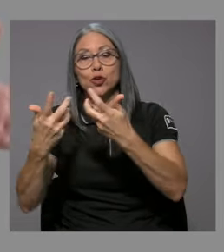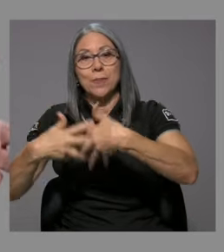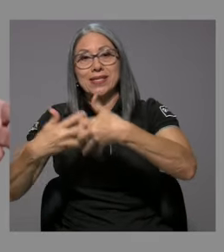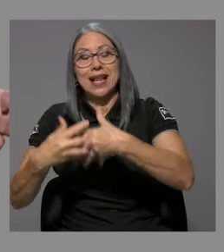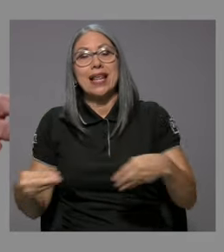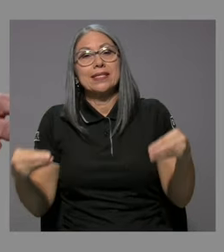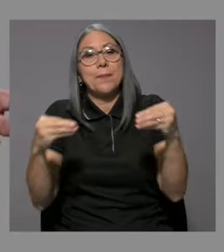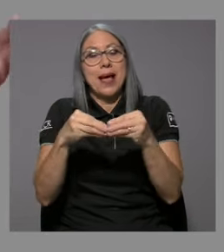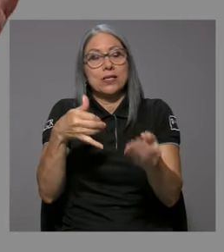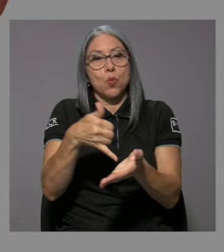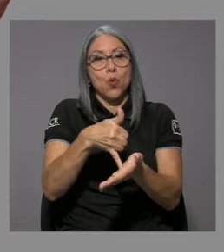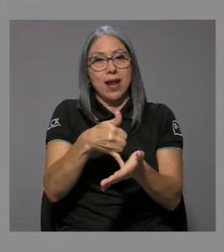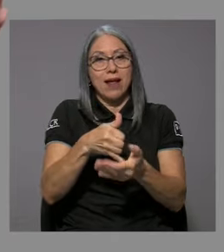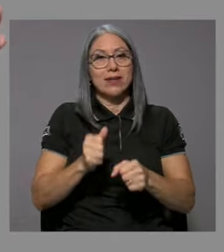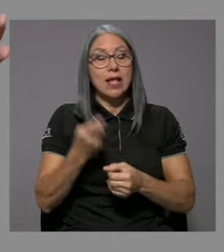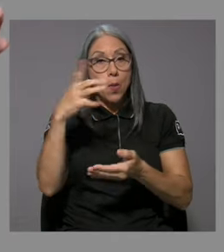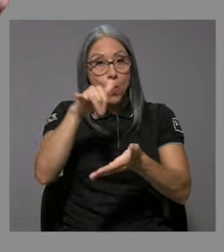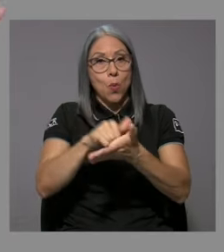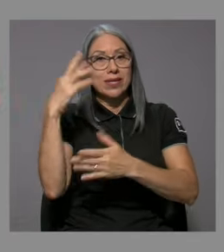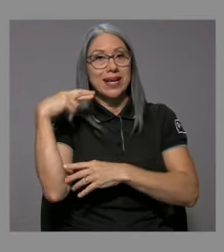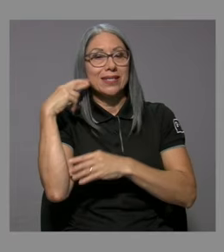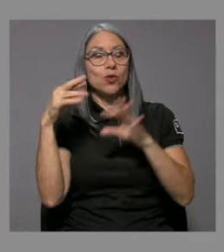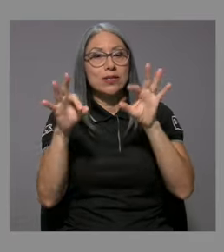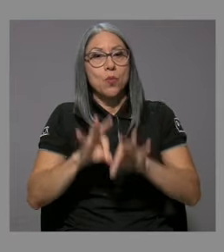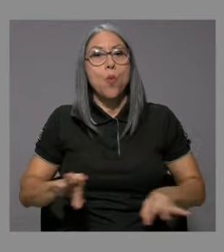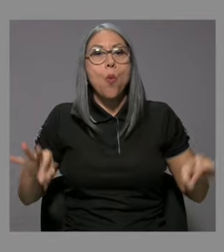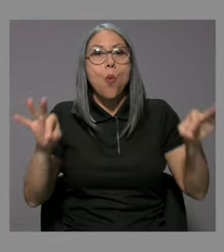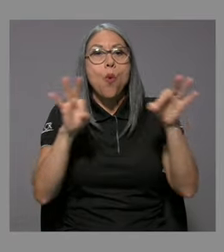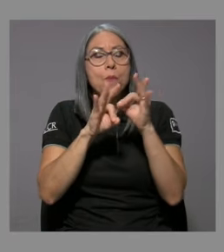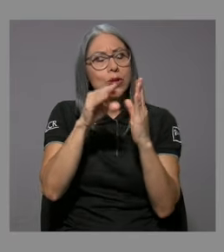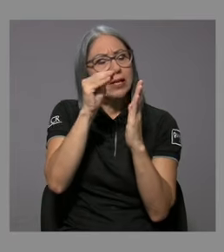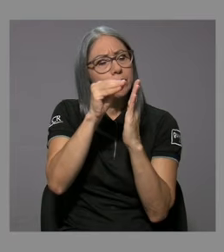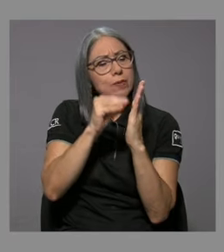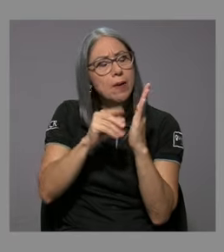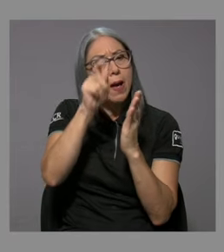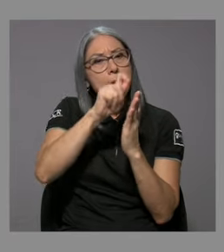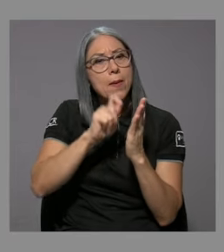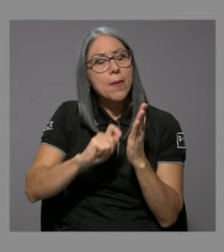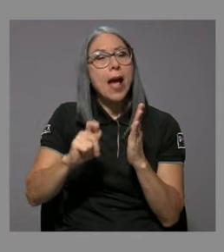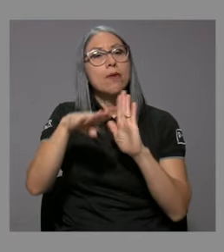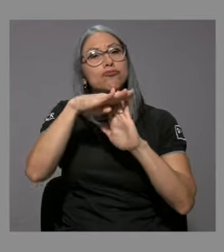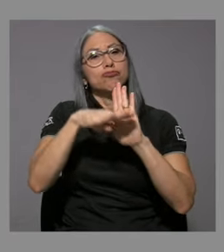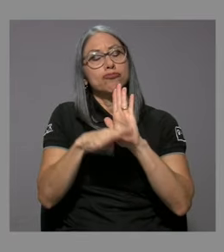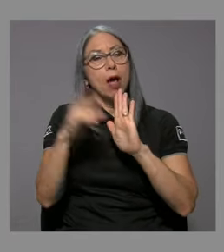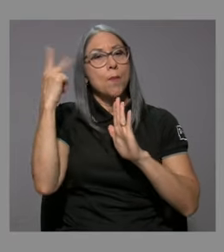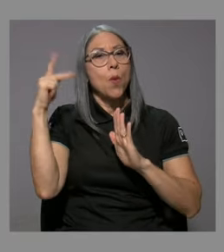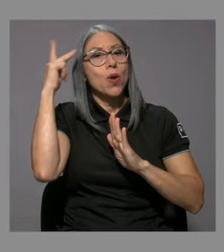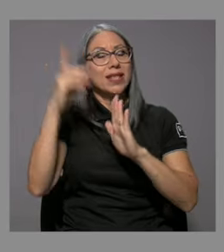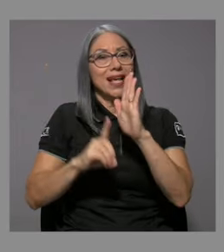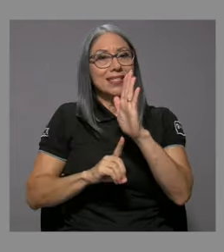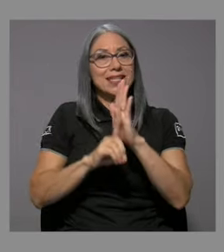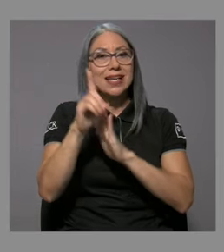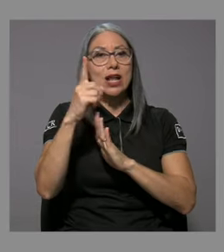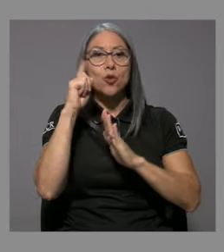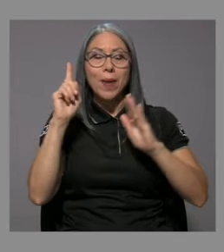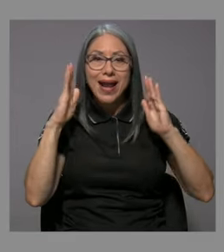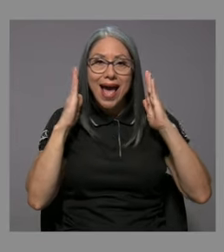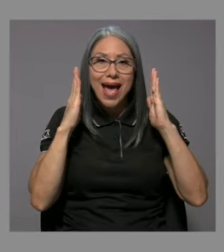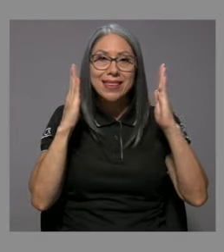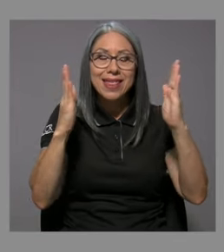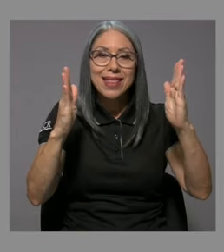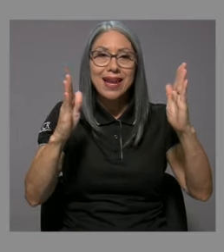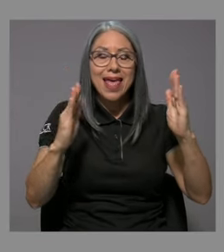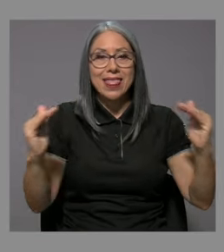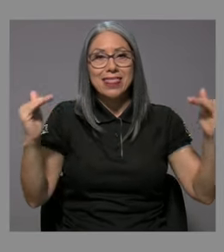a los sectores sociales y empresariales más vulnerables. Por ello, es vital el diseño de políticas de